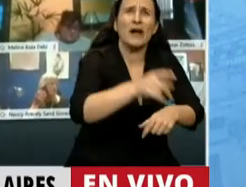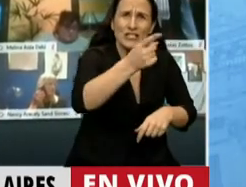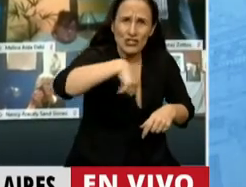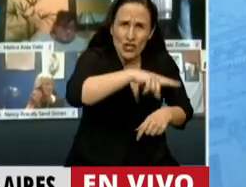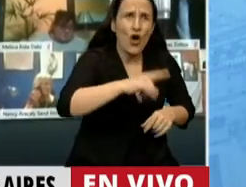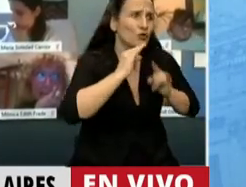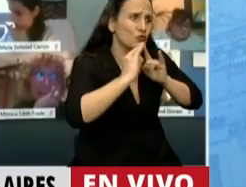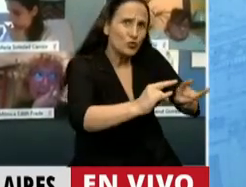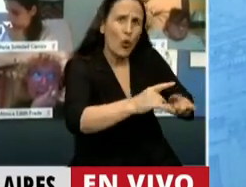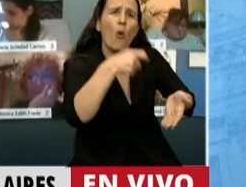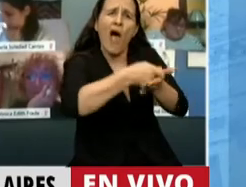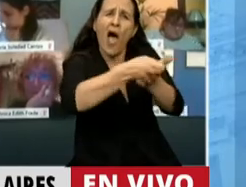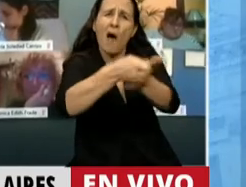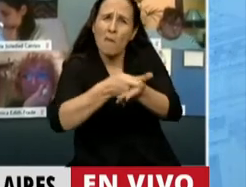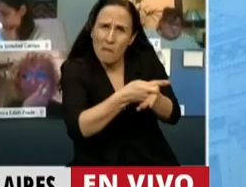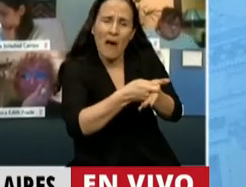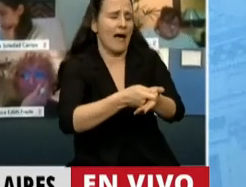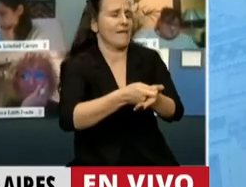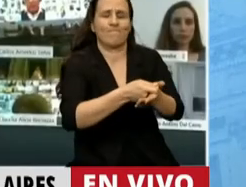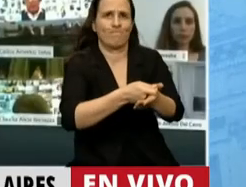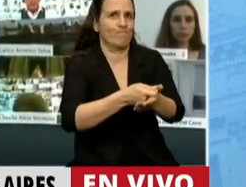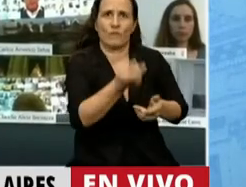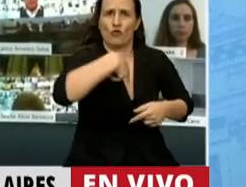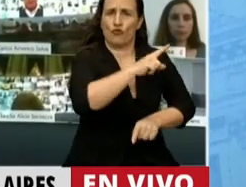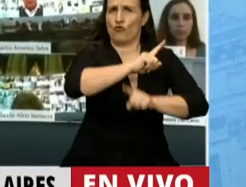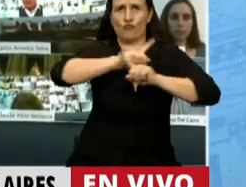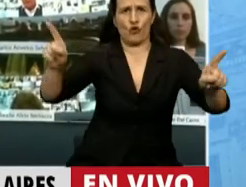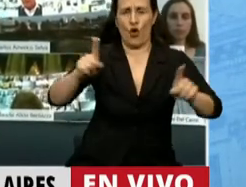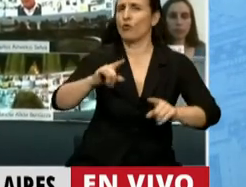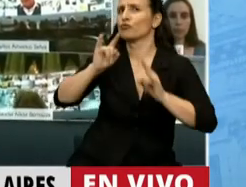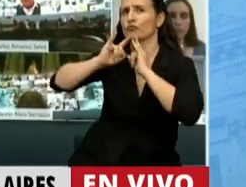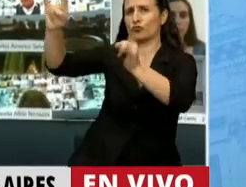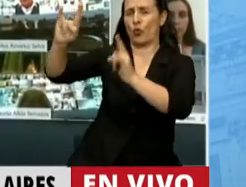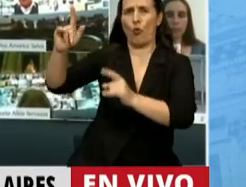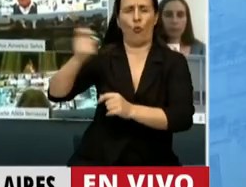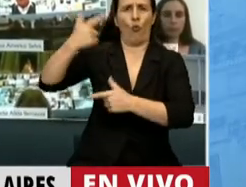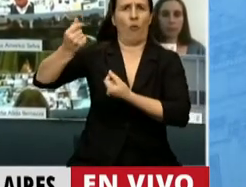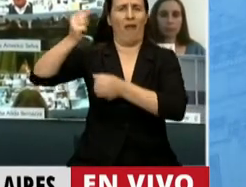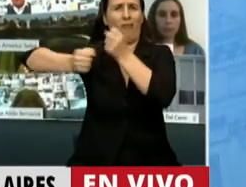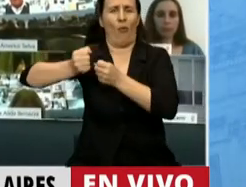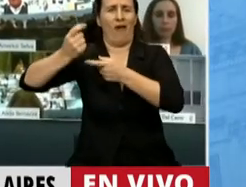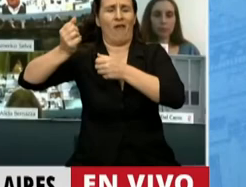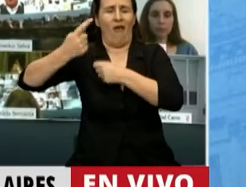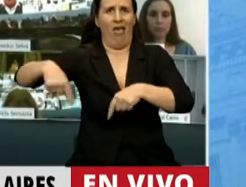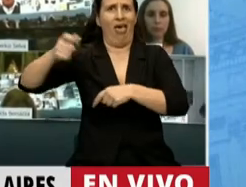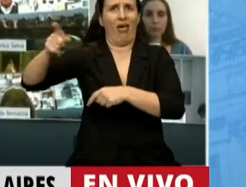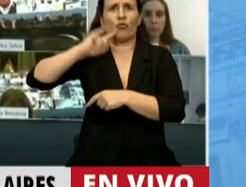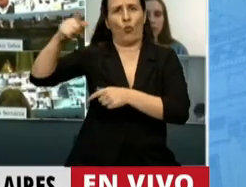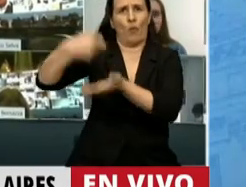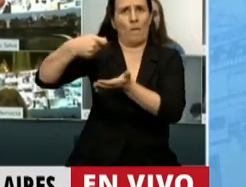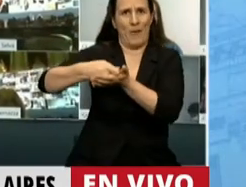hacer pagar la crisis para que no la paguemos nosotros, sino que la paguen los capitalistas. Esto es lo que se está